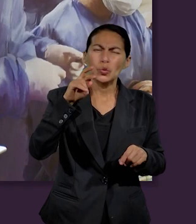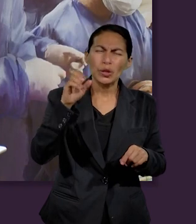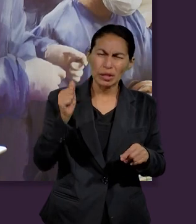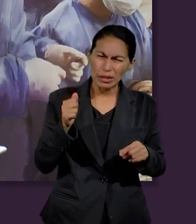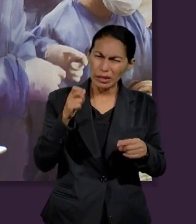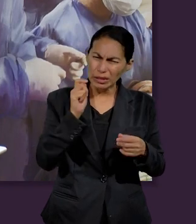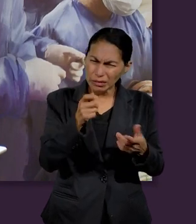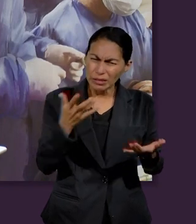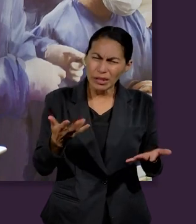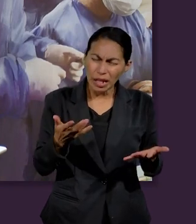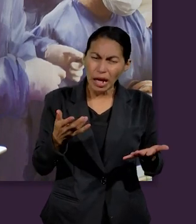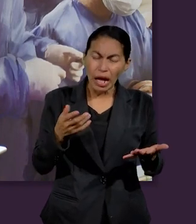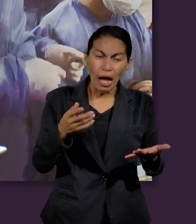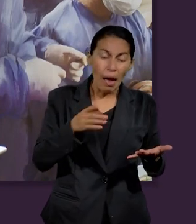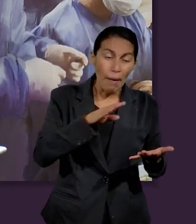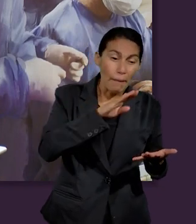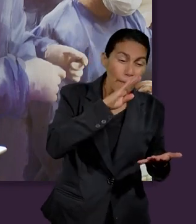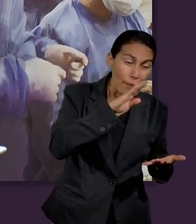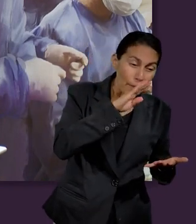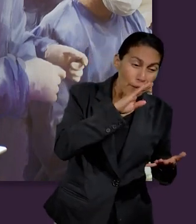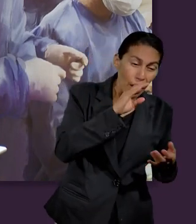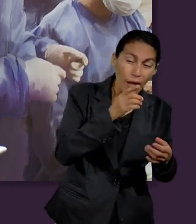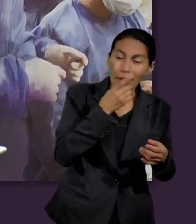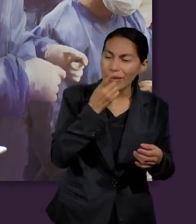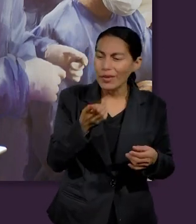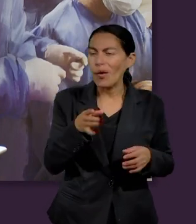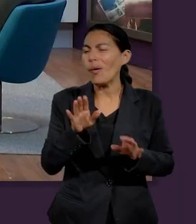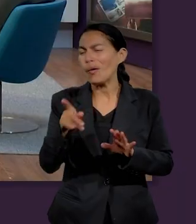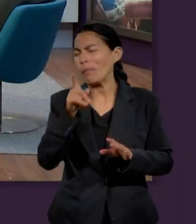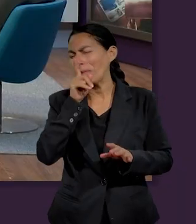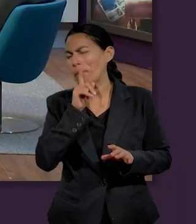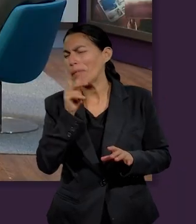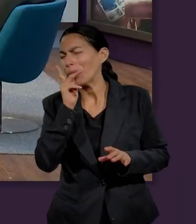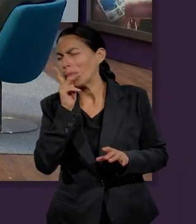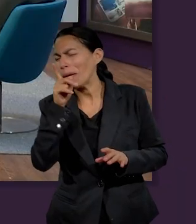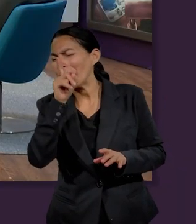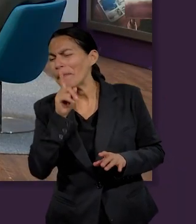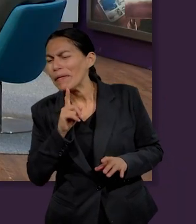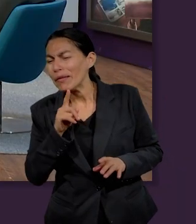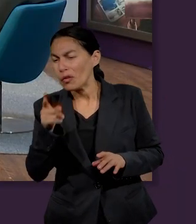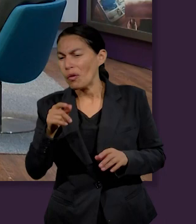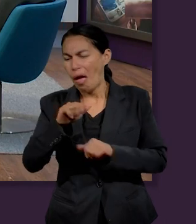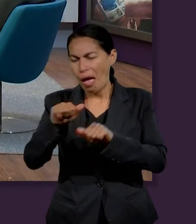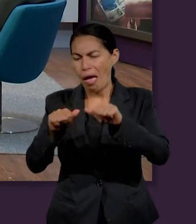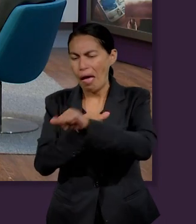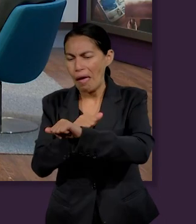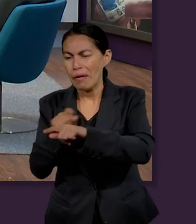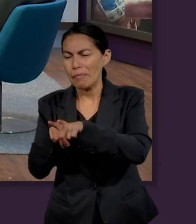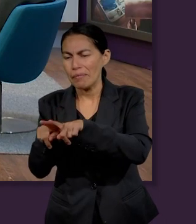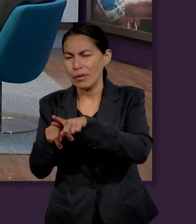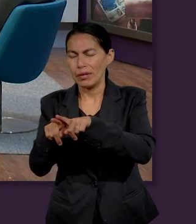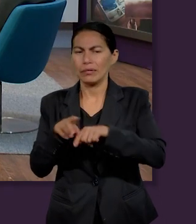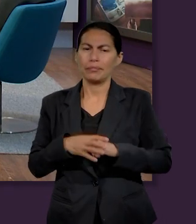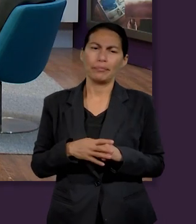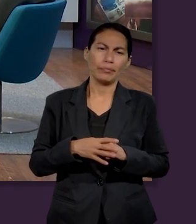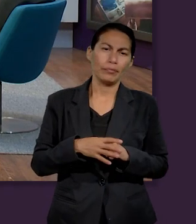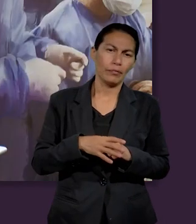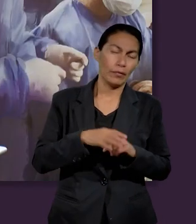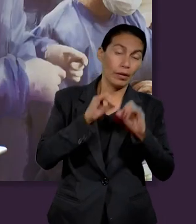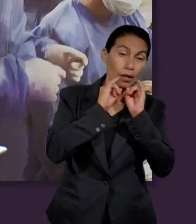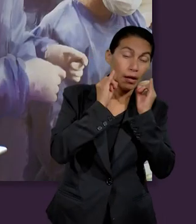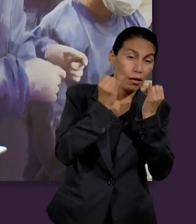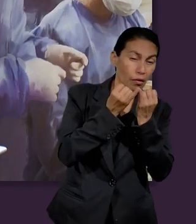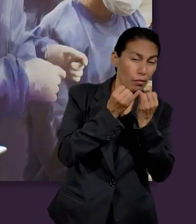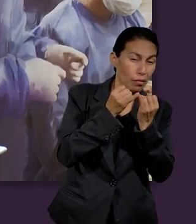al ver la primera oportunidad que tuvo con su madre, su madre le dijo hazte pasar por tu hermano y vas a obtener la bendición. Él pudo haber